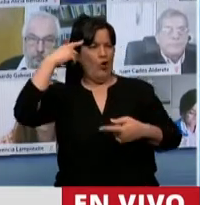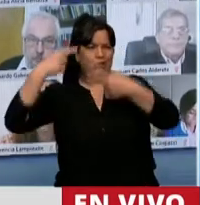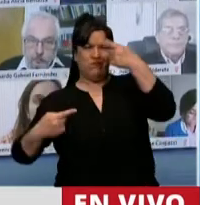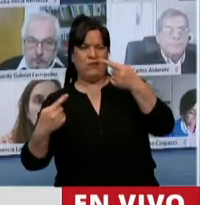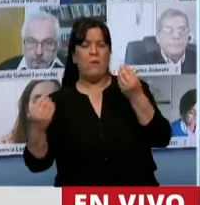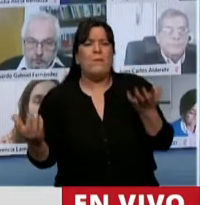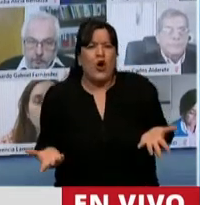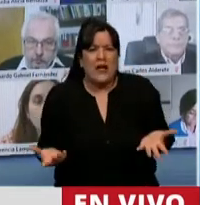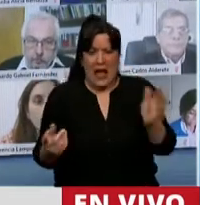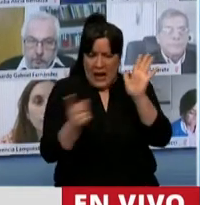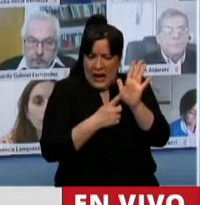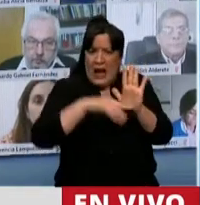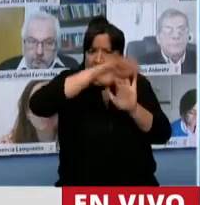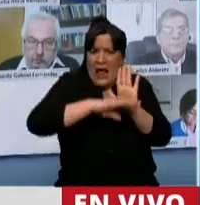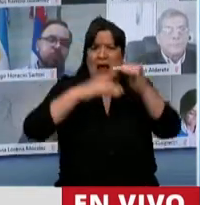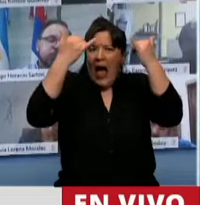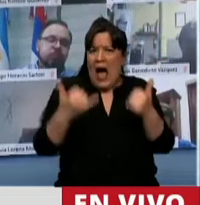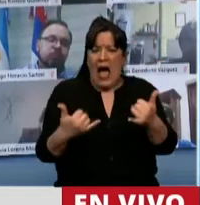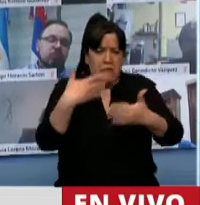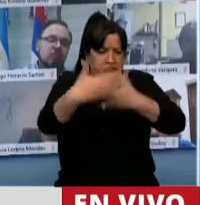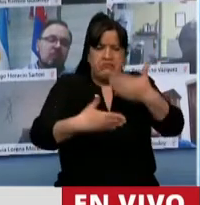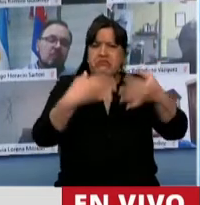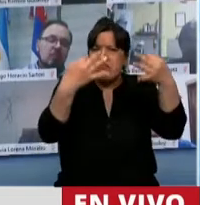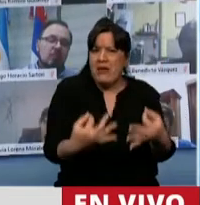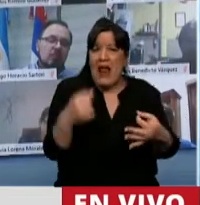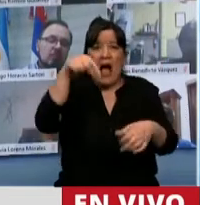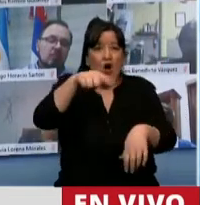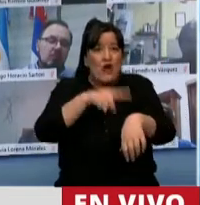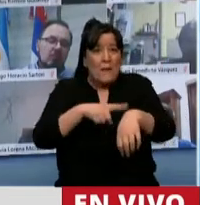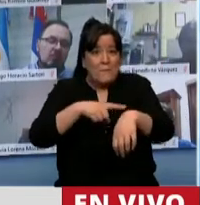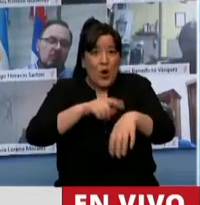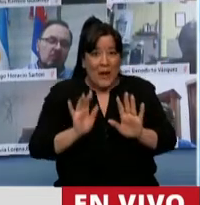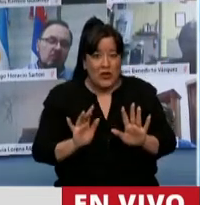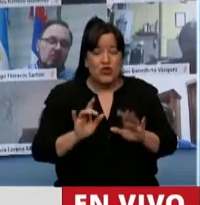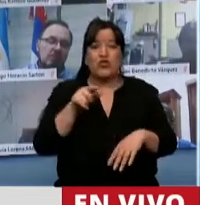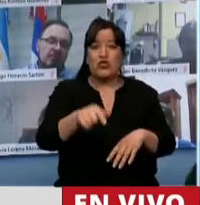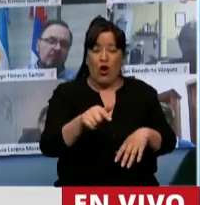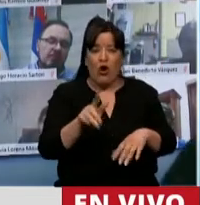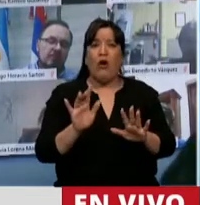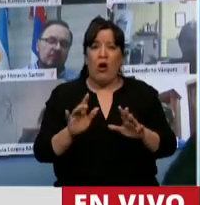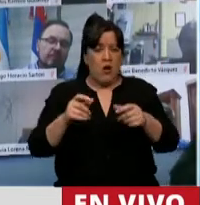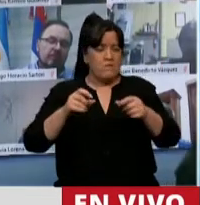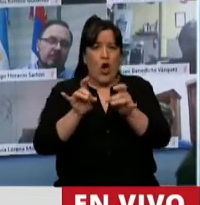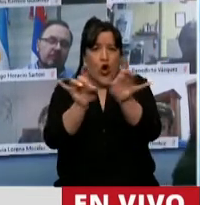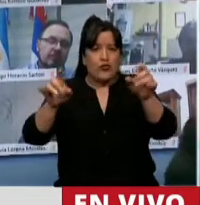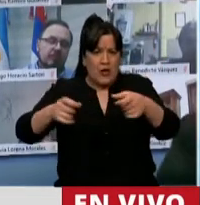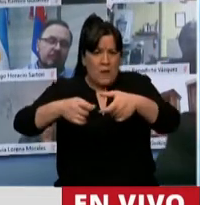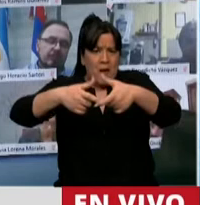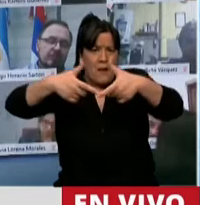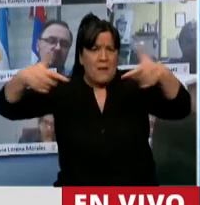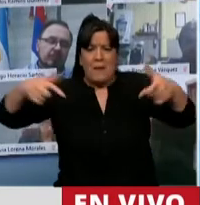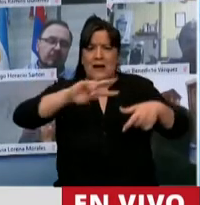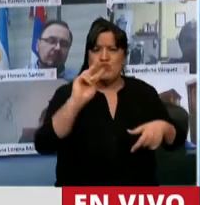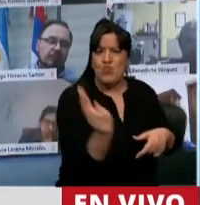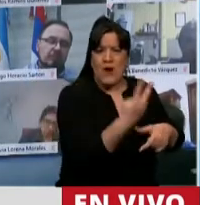¿por qué con estas reglas y con este funcionamiento, en este momento donde sube el pico de contagios, donde sube el pico de